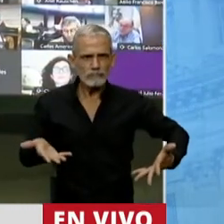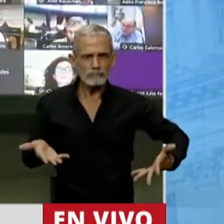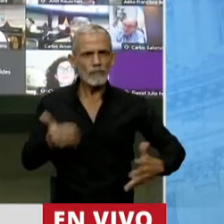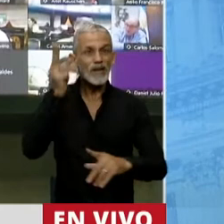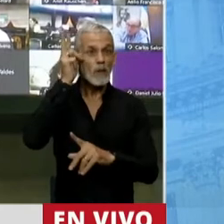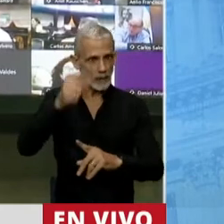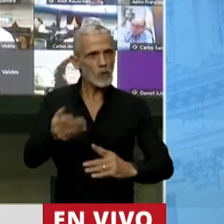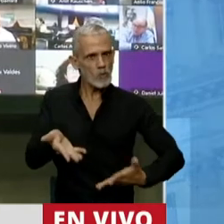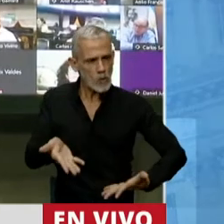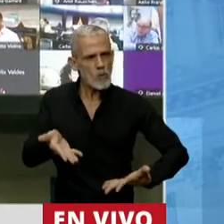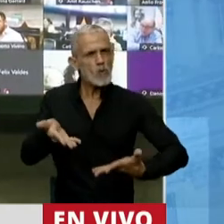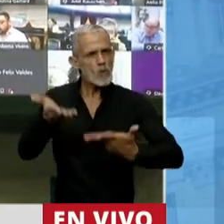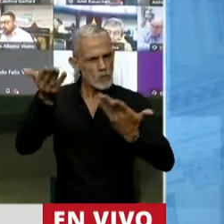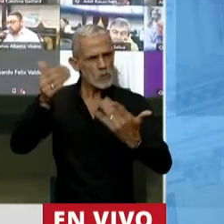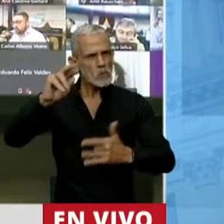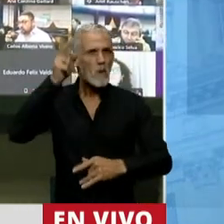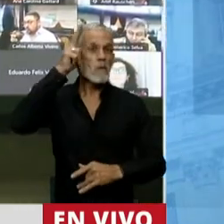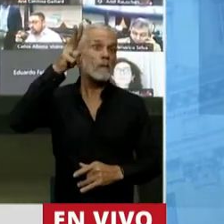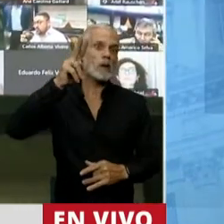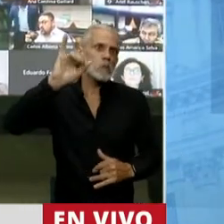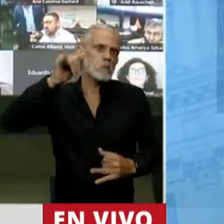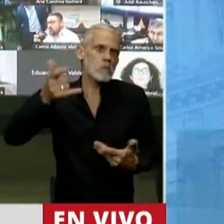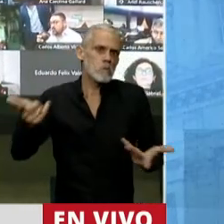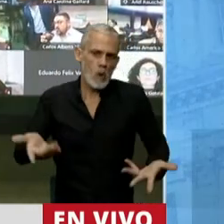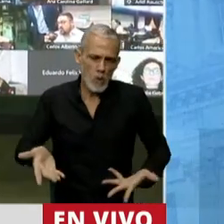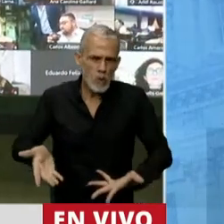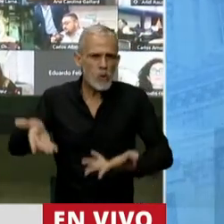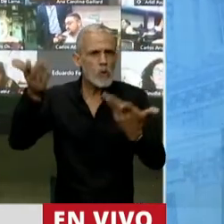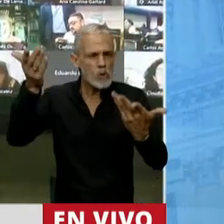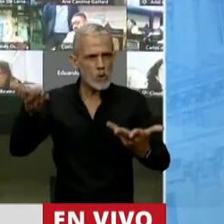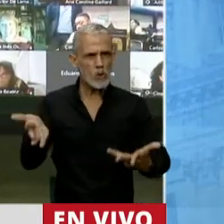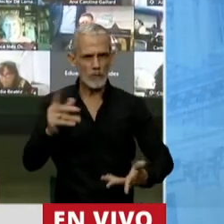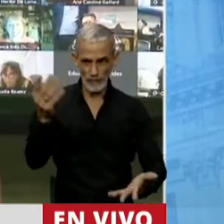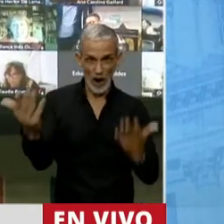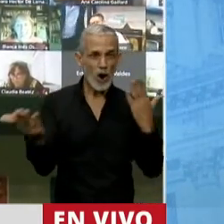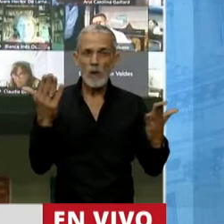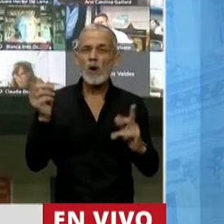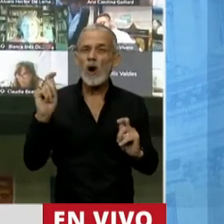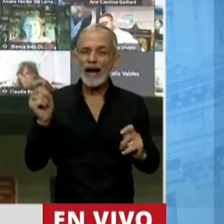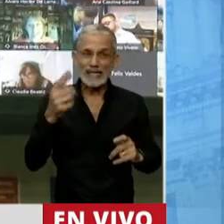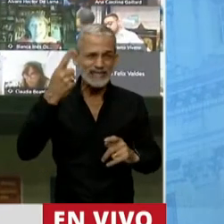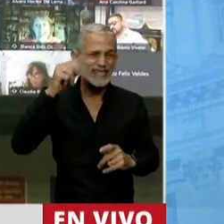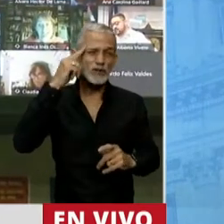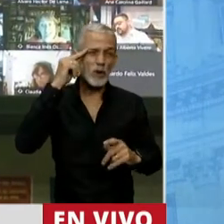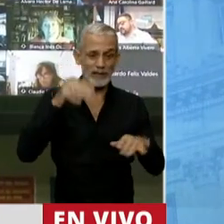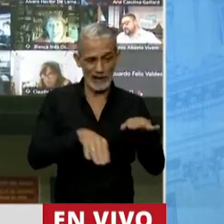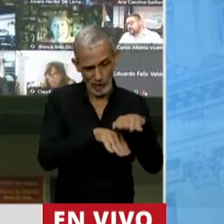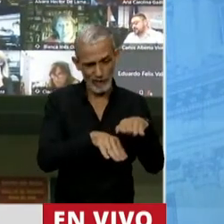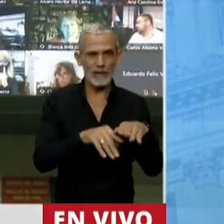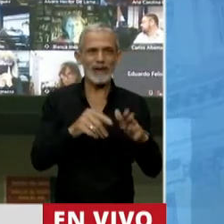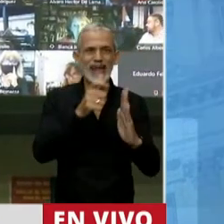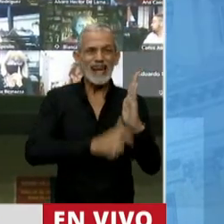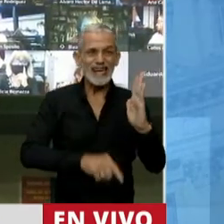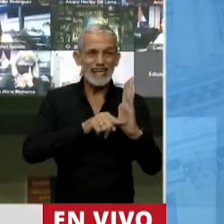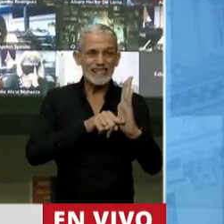Perú vino creciendo mucho en los últimos años, o las consecuencias sobre Perú van a ser. Y fíjese, nos estamos comparando el 199 con el 200.